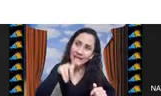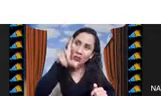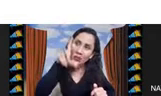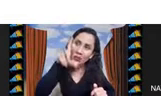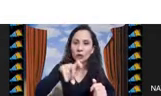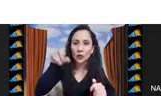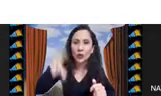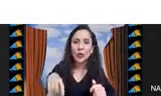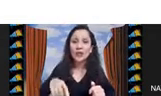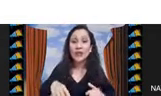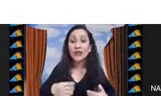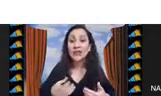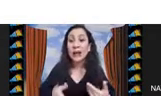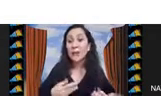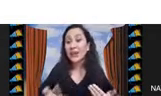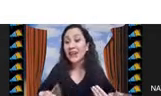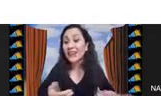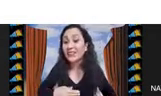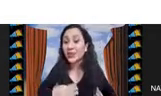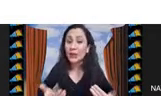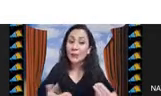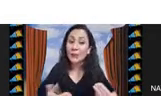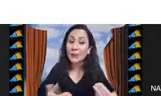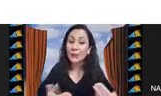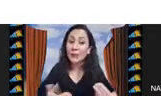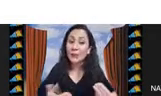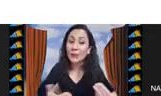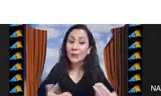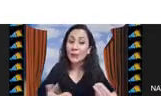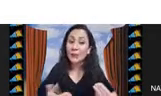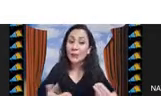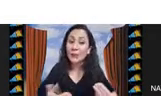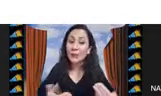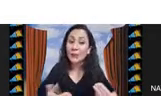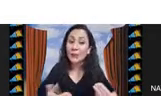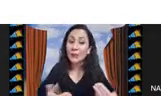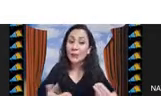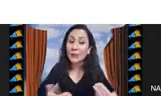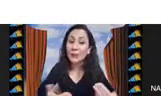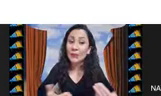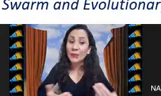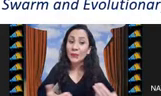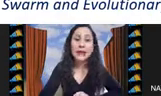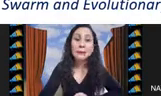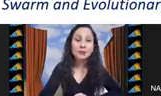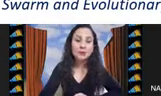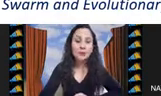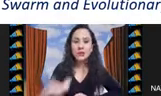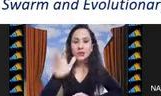van en cada uno de los grupos también son dependientes o no dependientes del orden